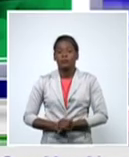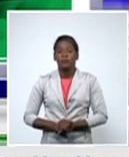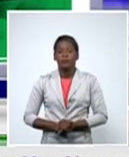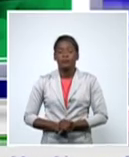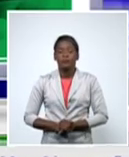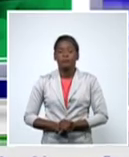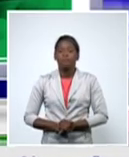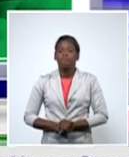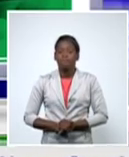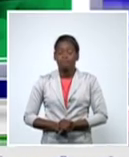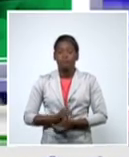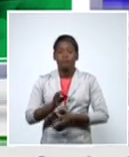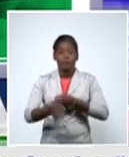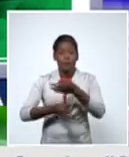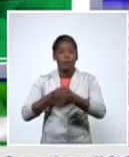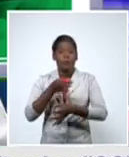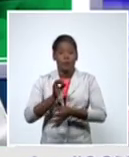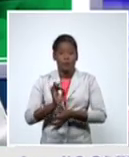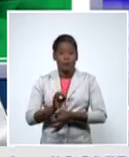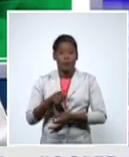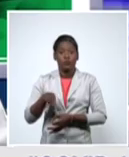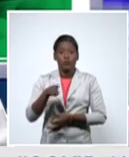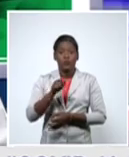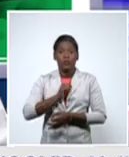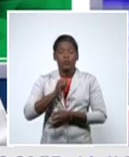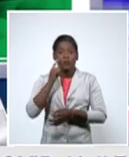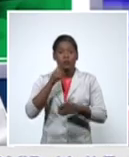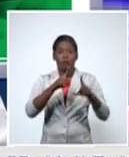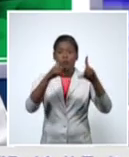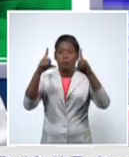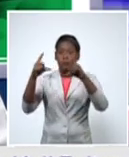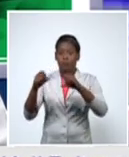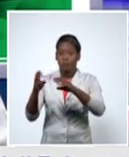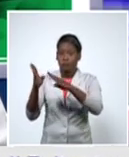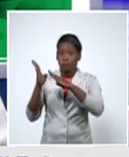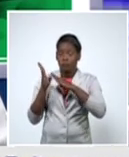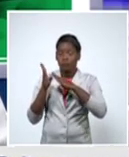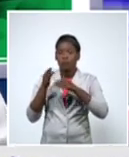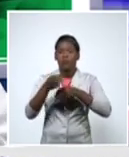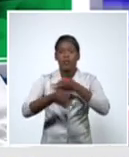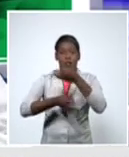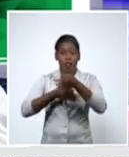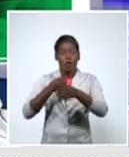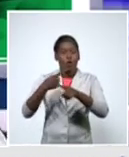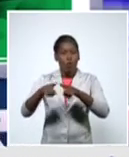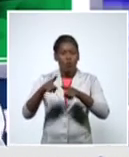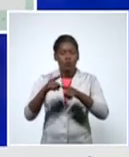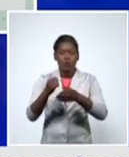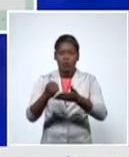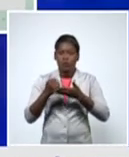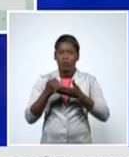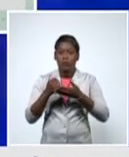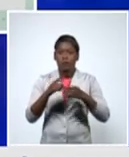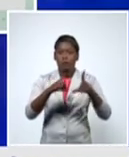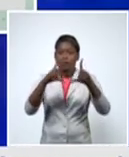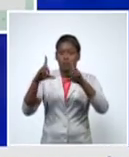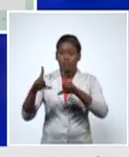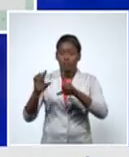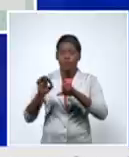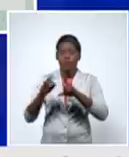finalmente si quieres ve al gráfico al que viene no al otro de barra donde se ve